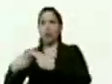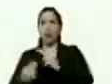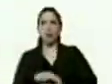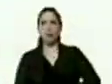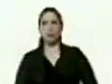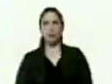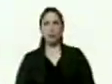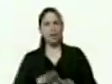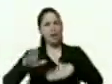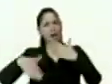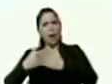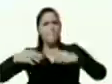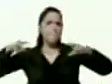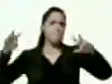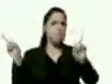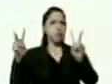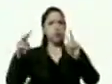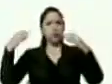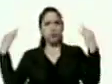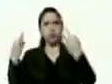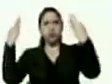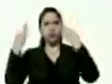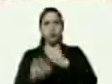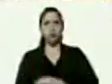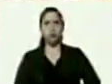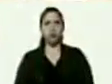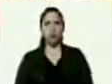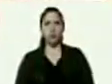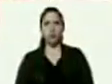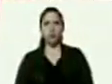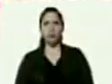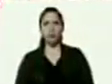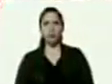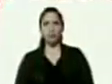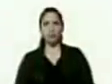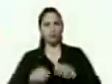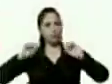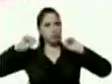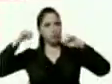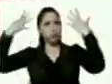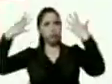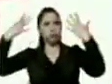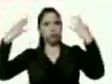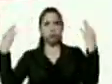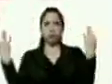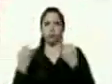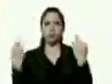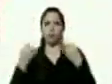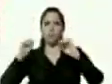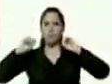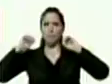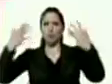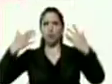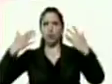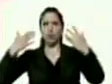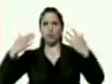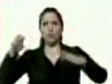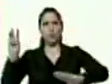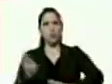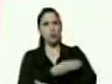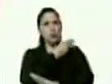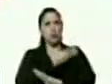hasta la victoria siempre venceremos siempre venceremos música